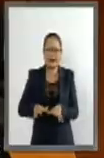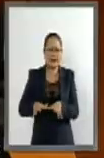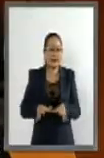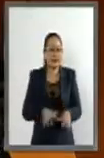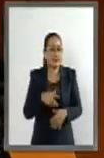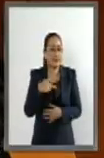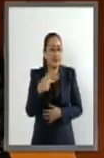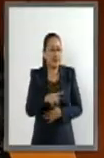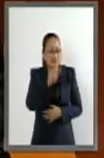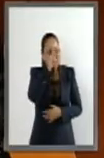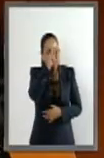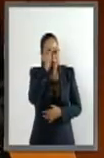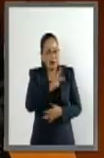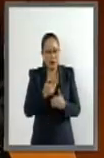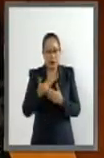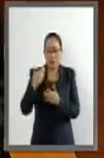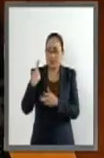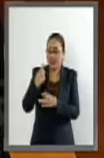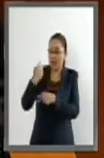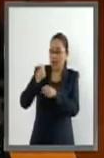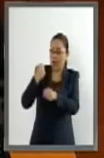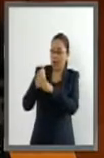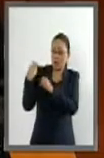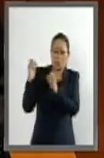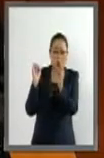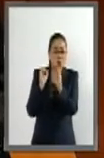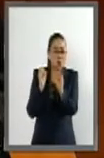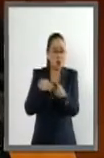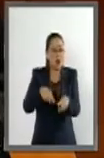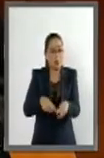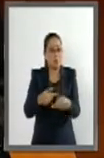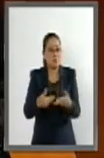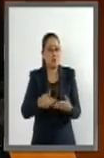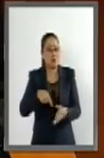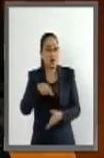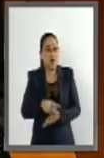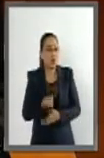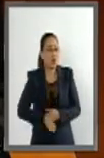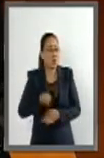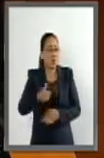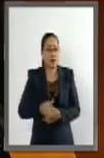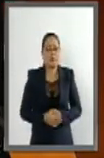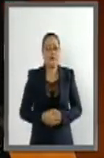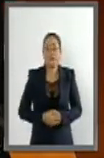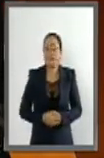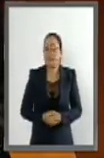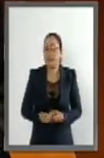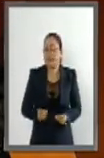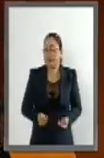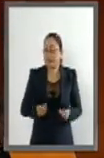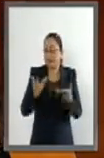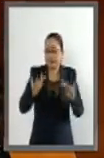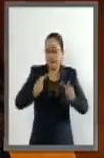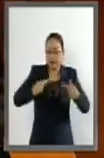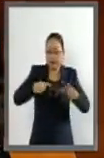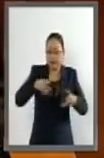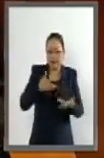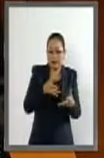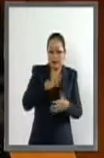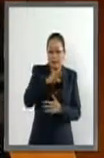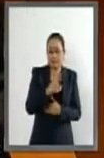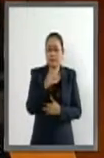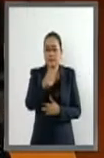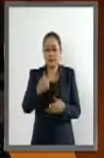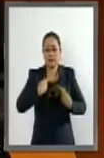mayor intensidad en los últimos 100 años provocando la muerte de más de 96 personas,